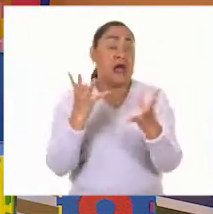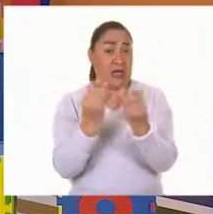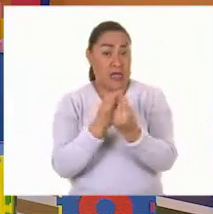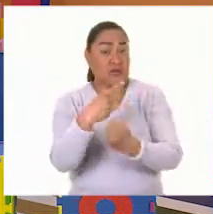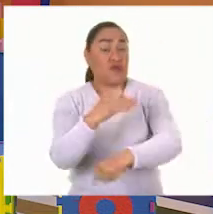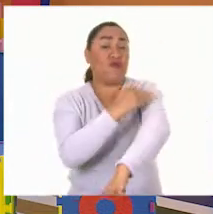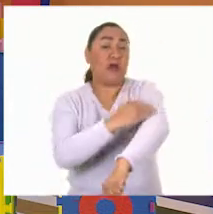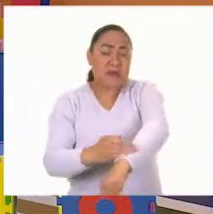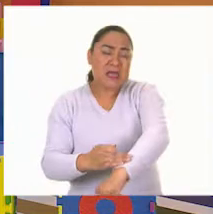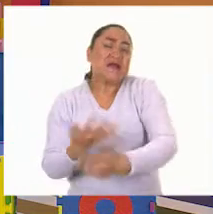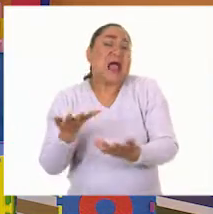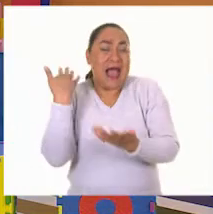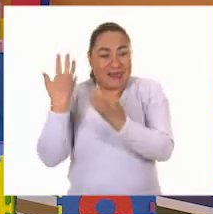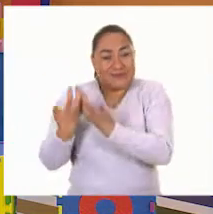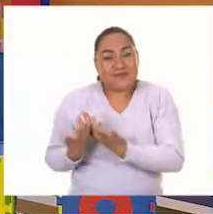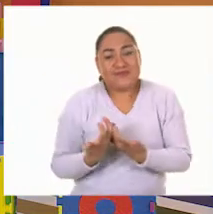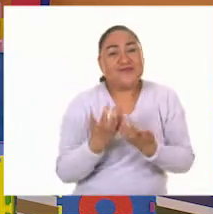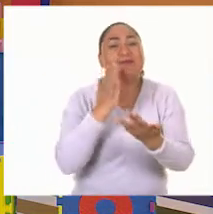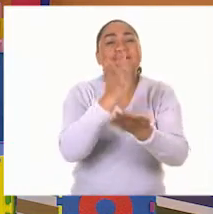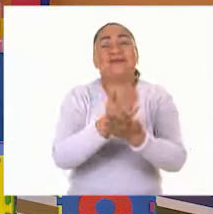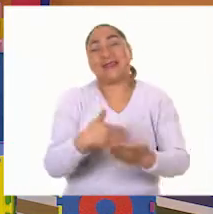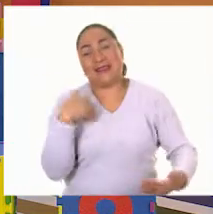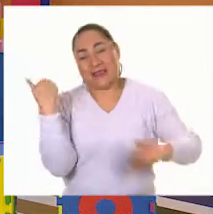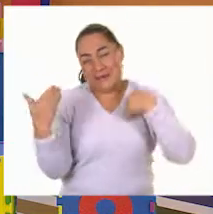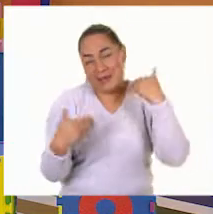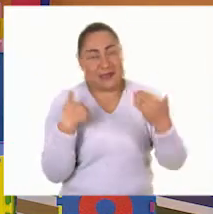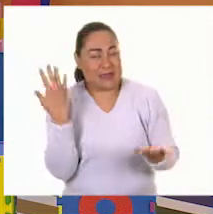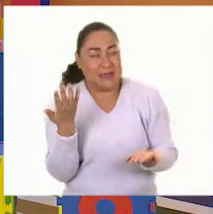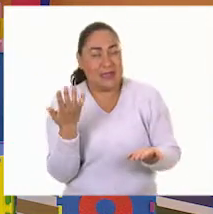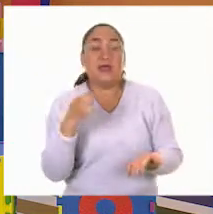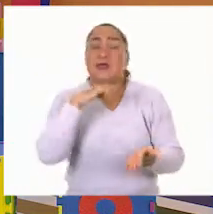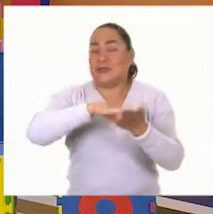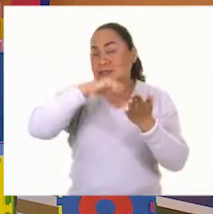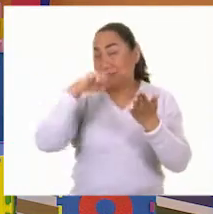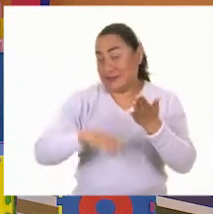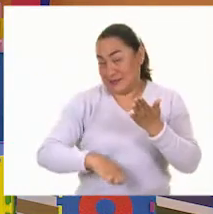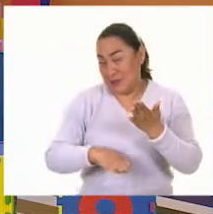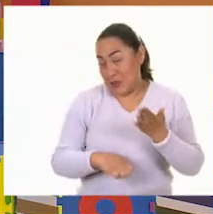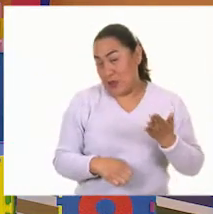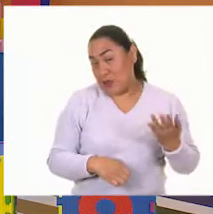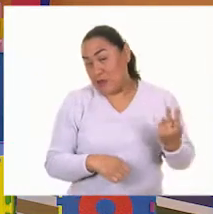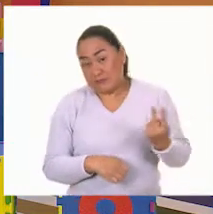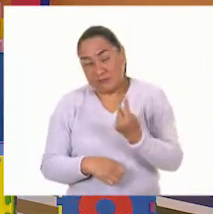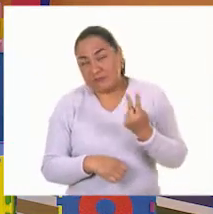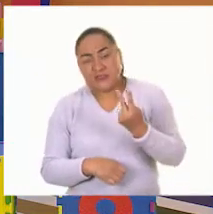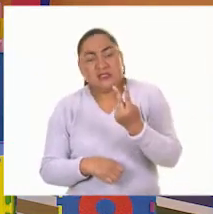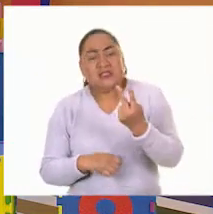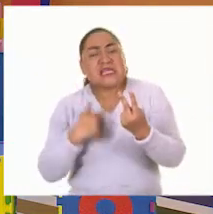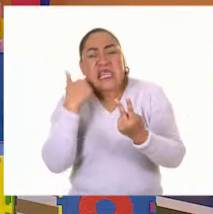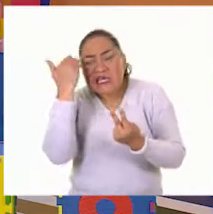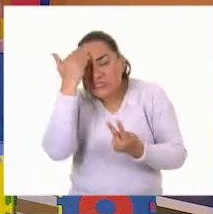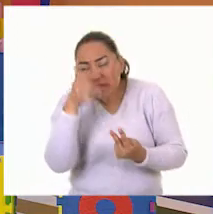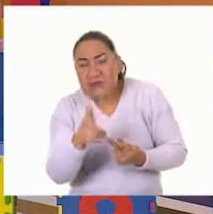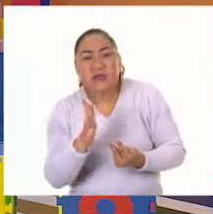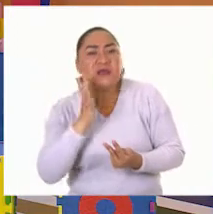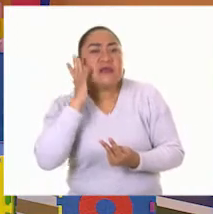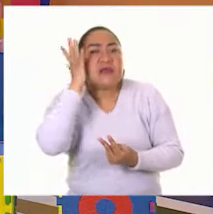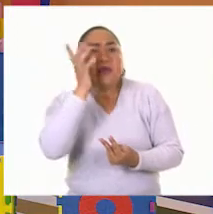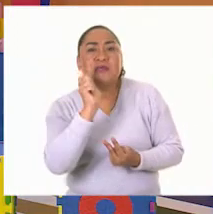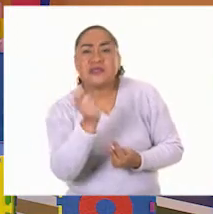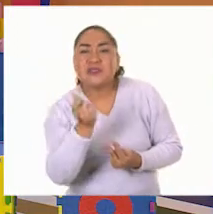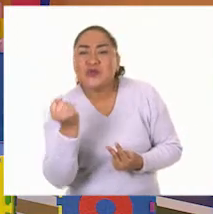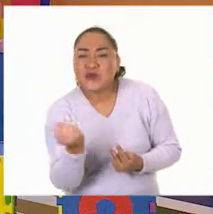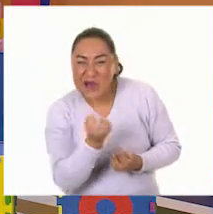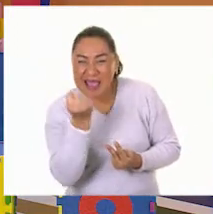porque iban y se divertían. En este caso, por ejemplo, ellos buscaban ver qué les deparaba el futuro con